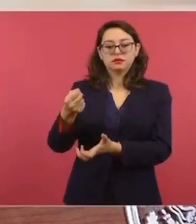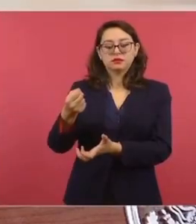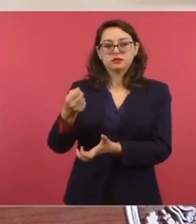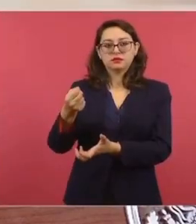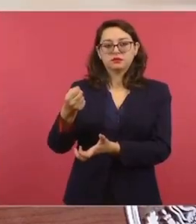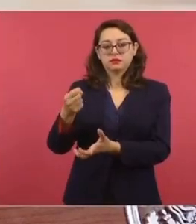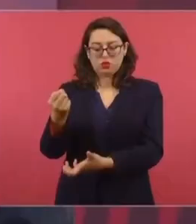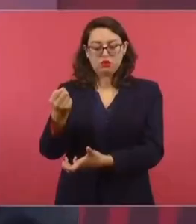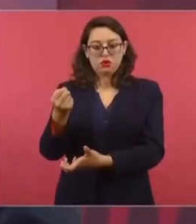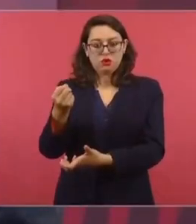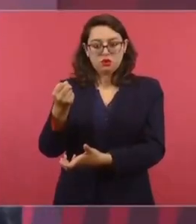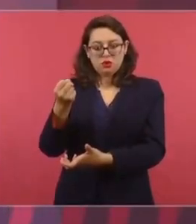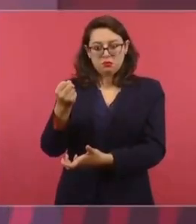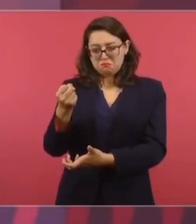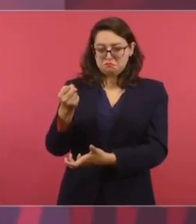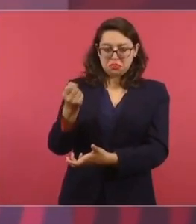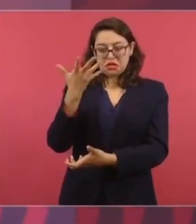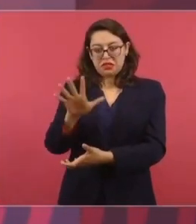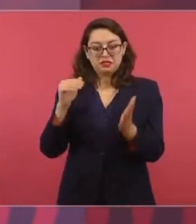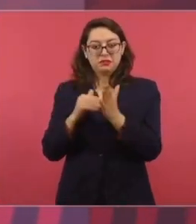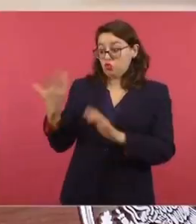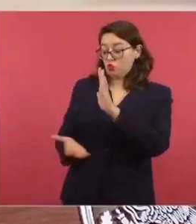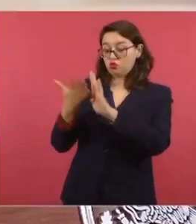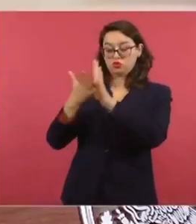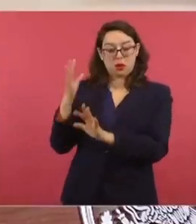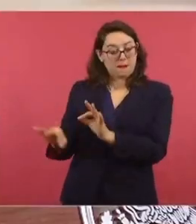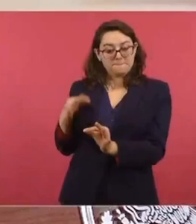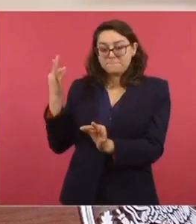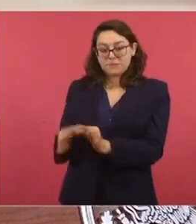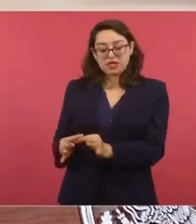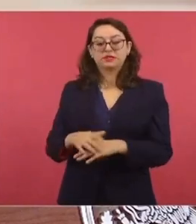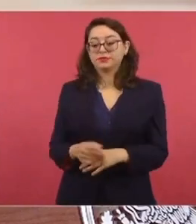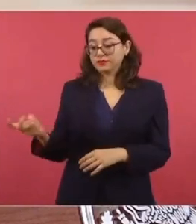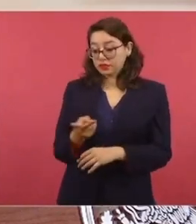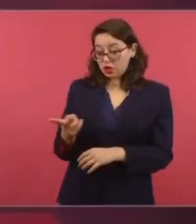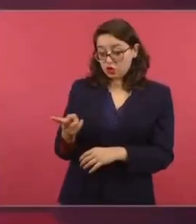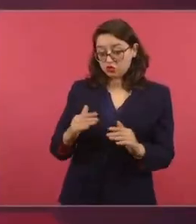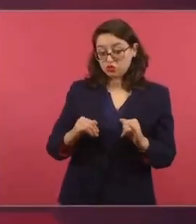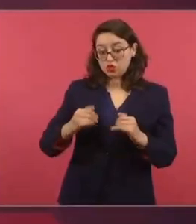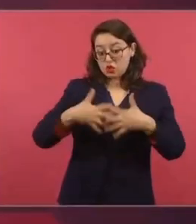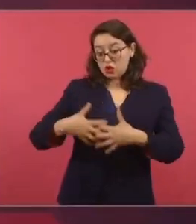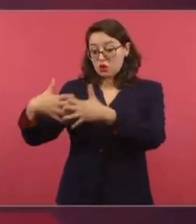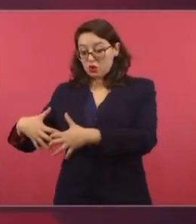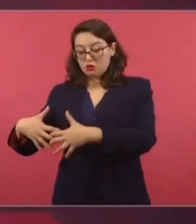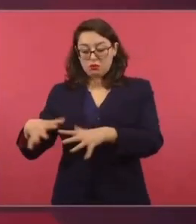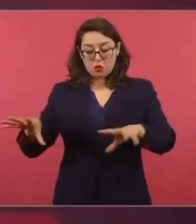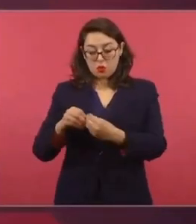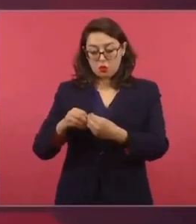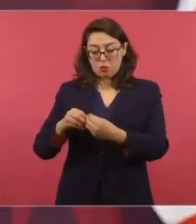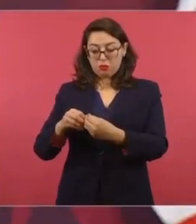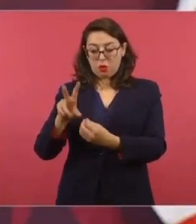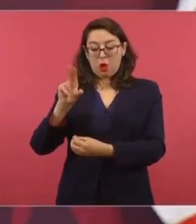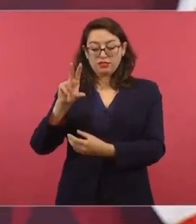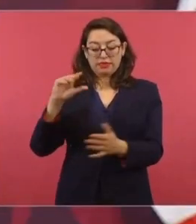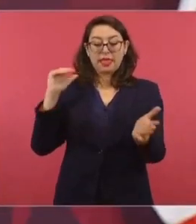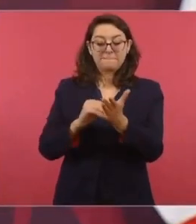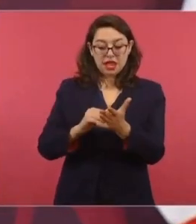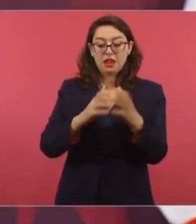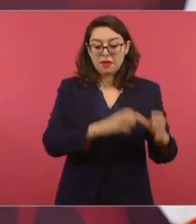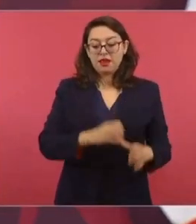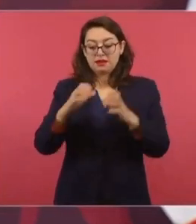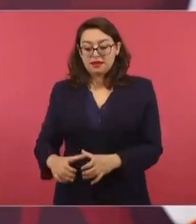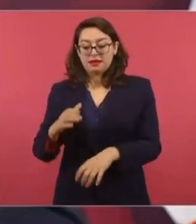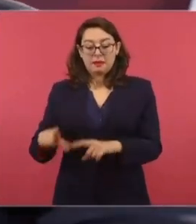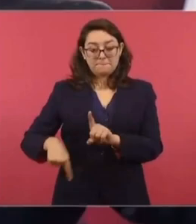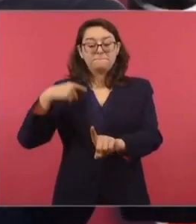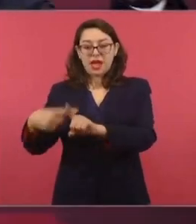total de cerca de 10 mil millones de dólares. Las dos nos van a dar como 80 mil barriles más de gasolinas.